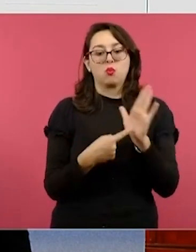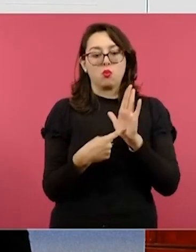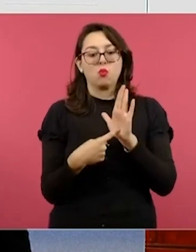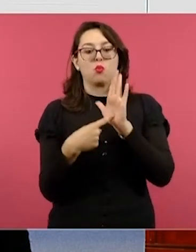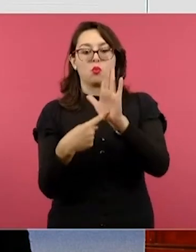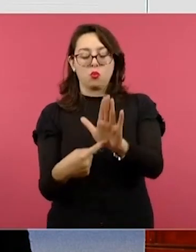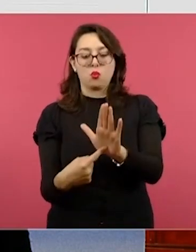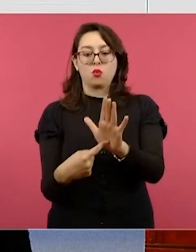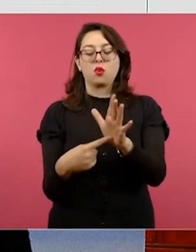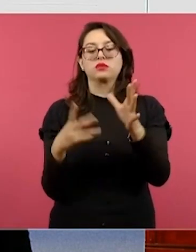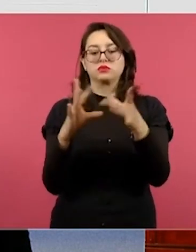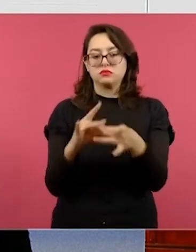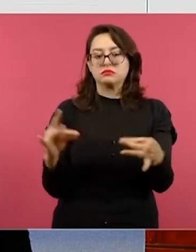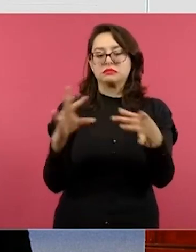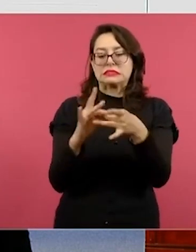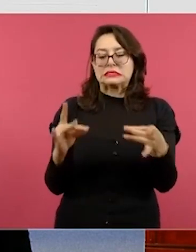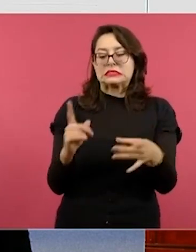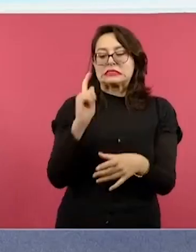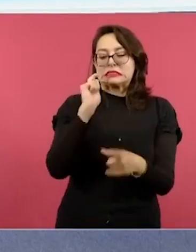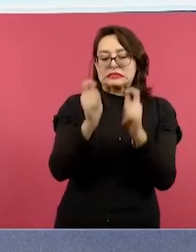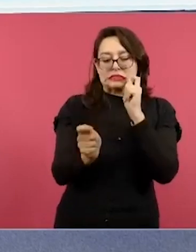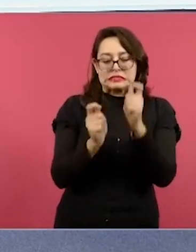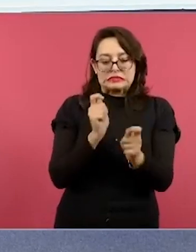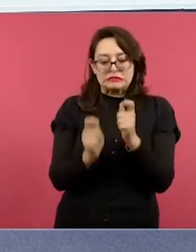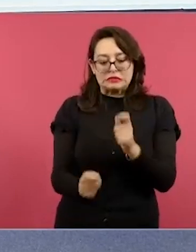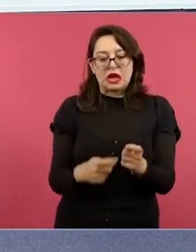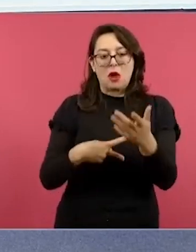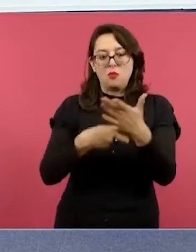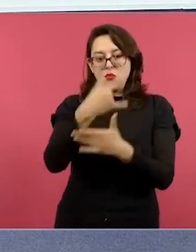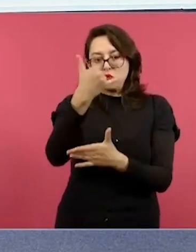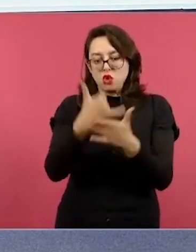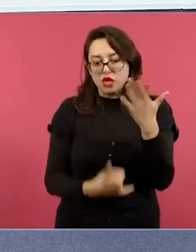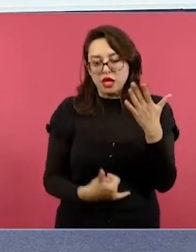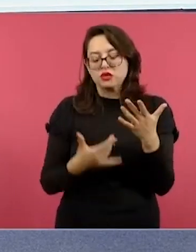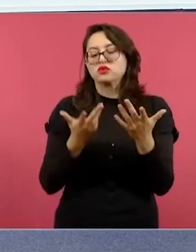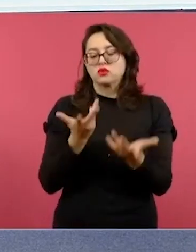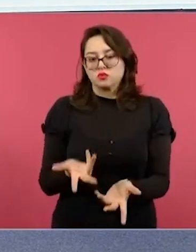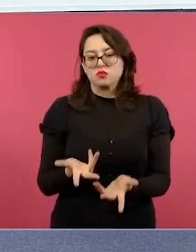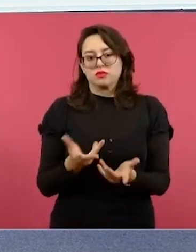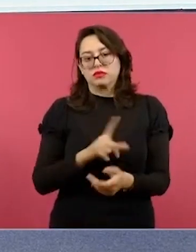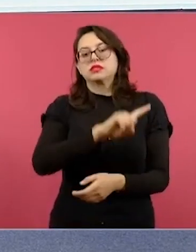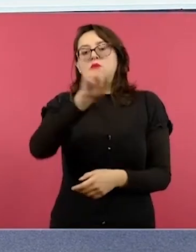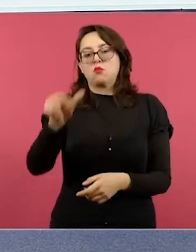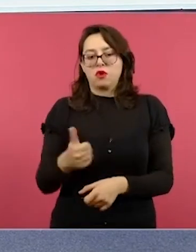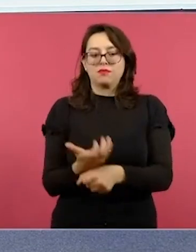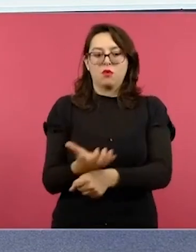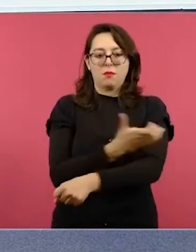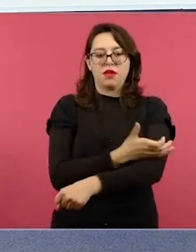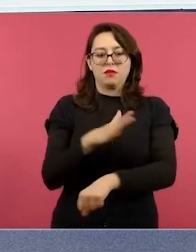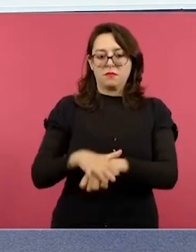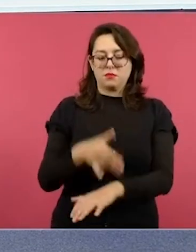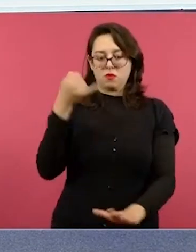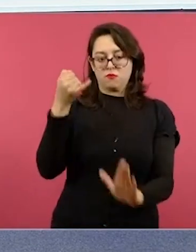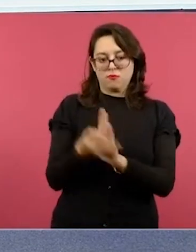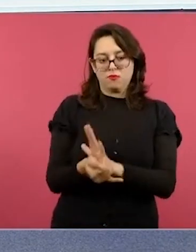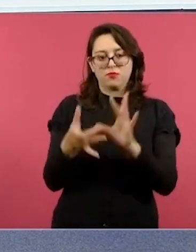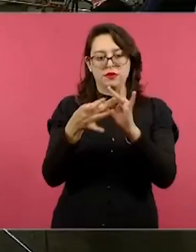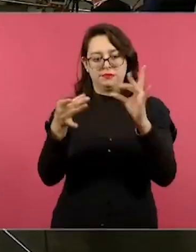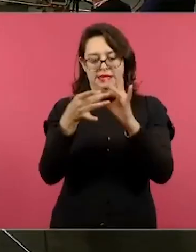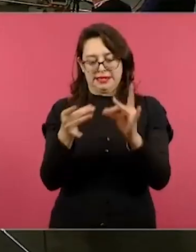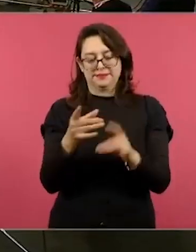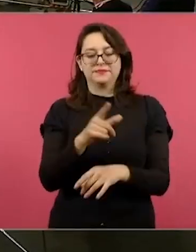ya que mis compañeras desglosarán ellas su propio proyecto para explicar a grandes rasgos de lo que corresponde. Eso es todo. Gracias.